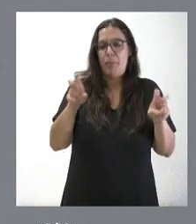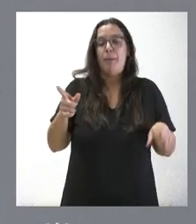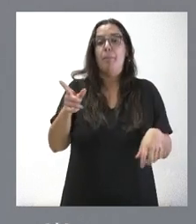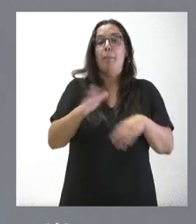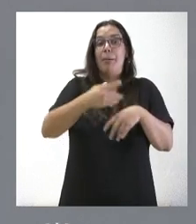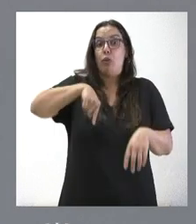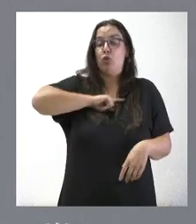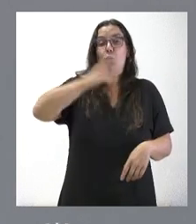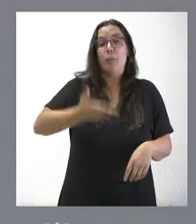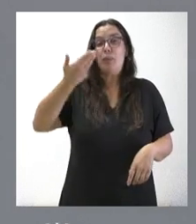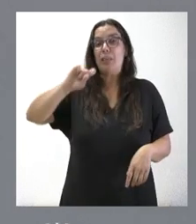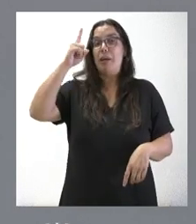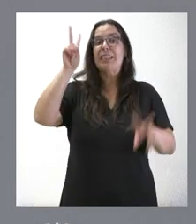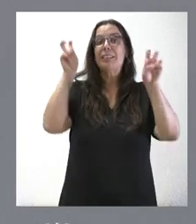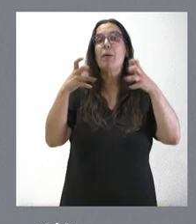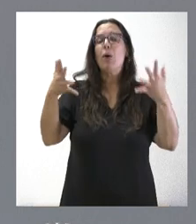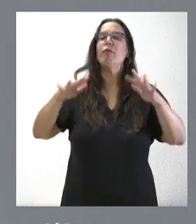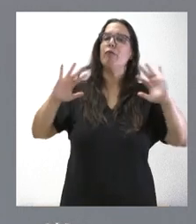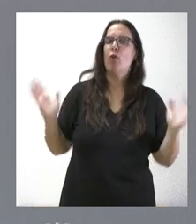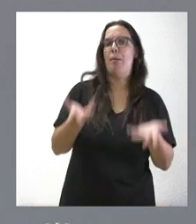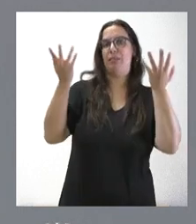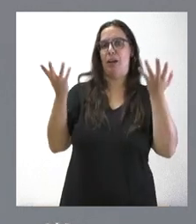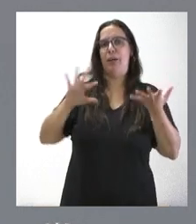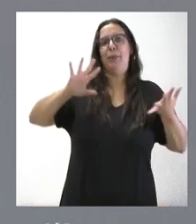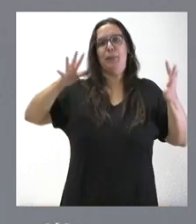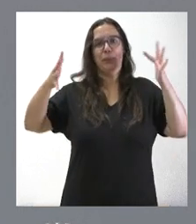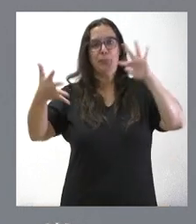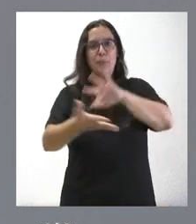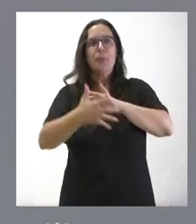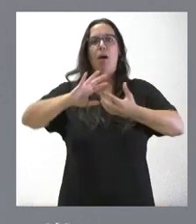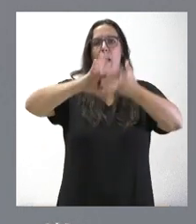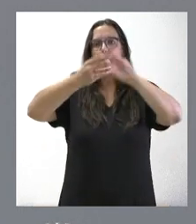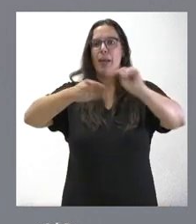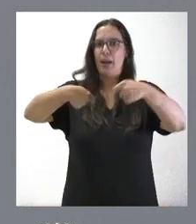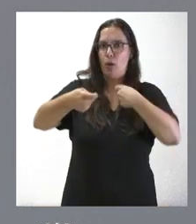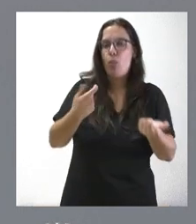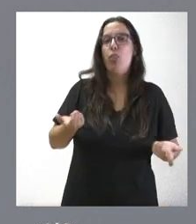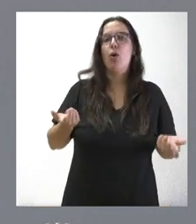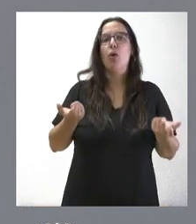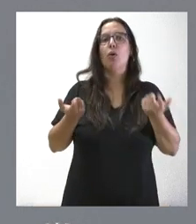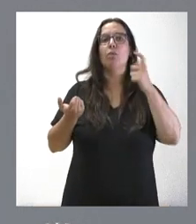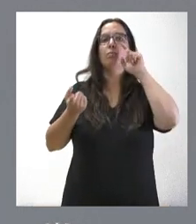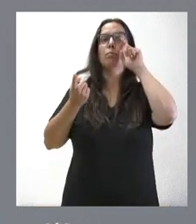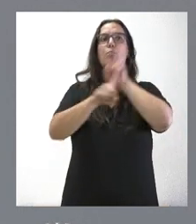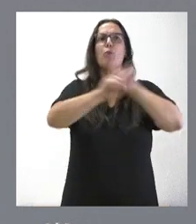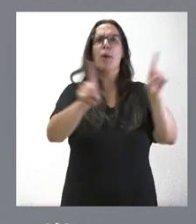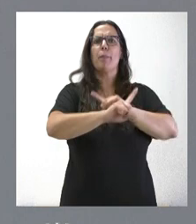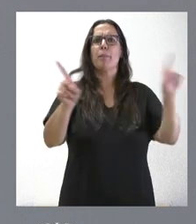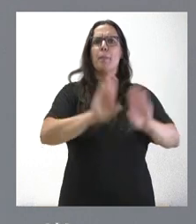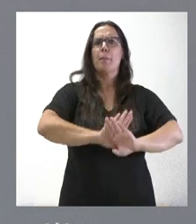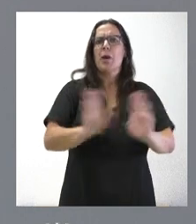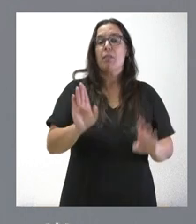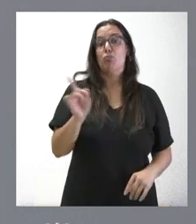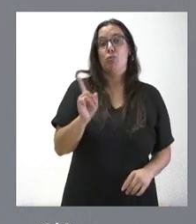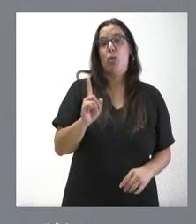lo importante en esta materia era fomentar la transición, la transformación del negocio y no solo prohibir. La política